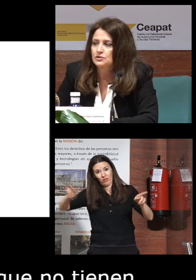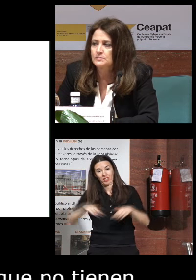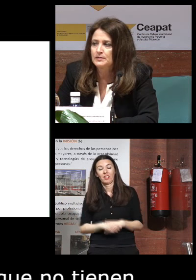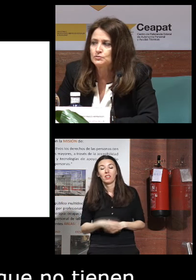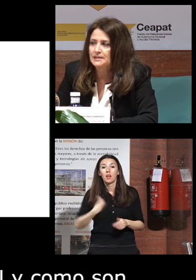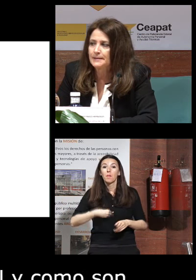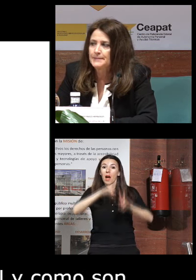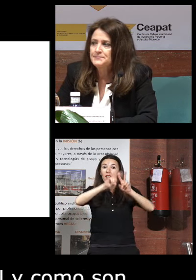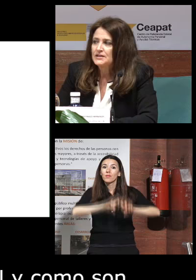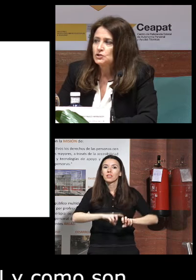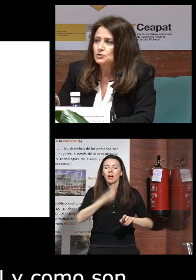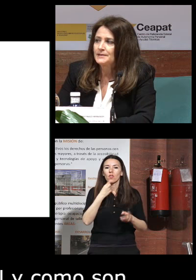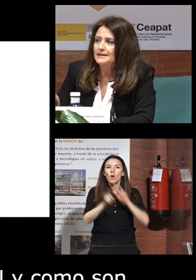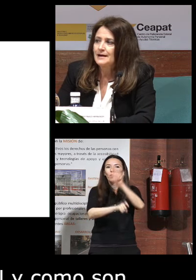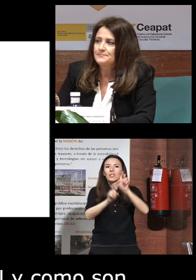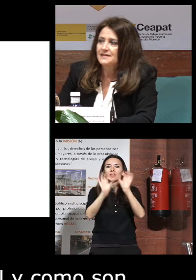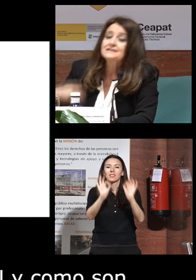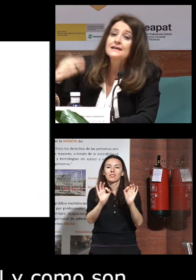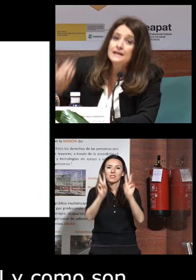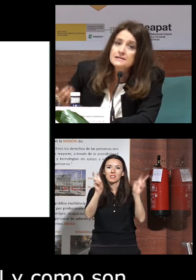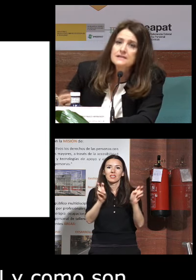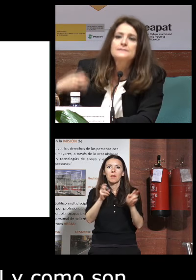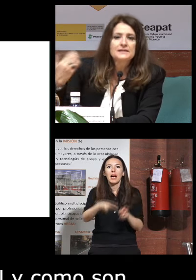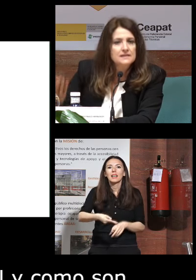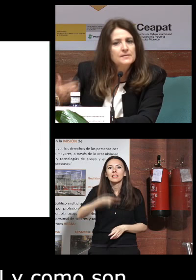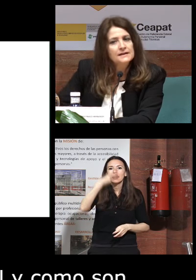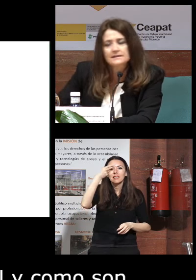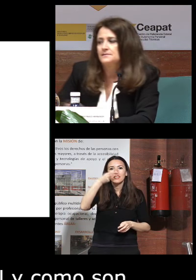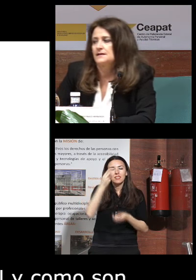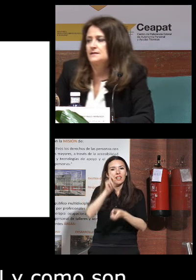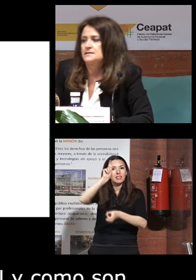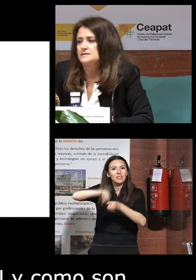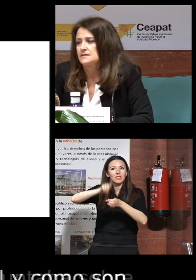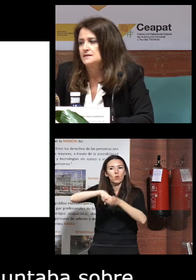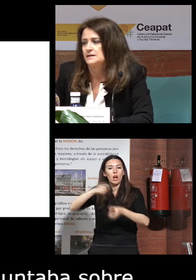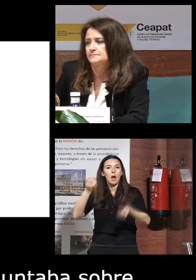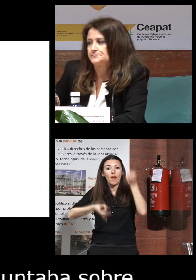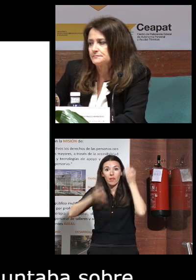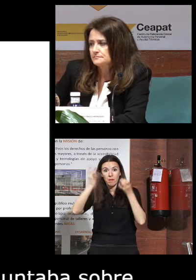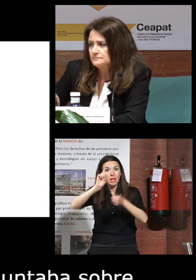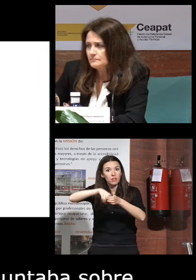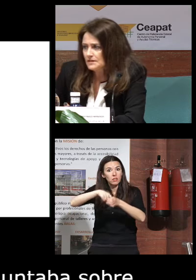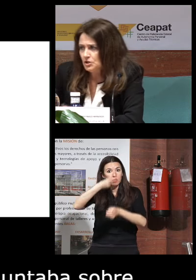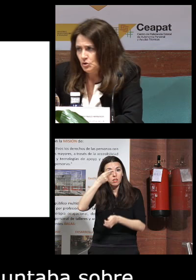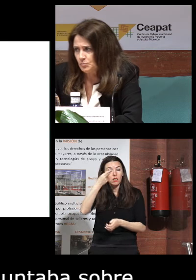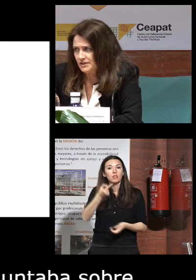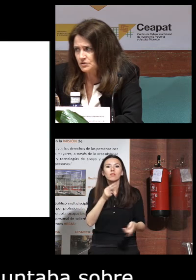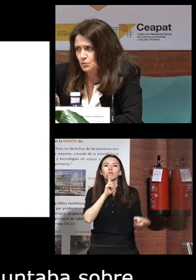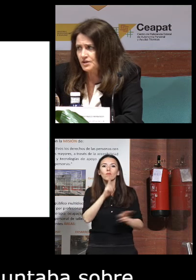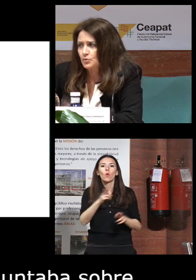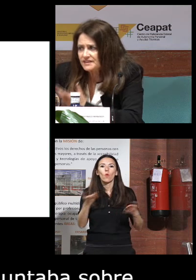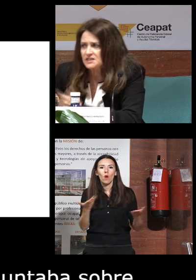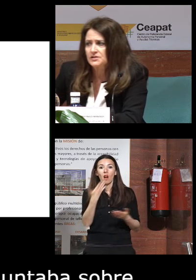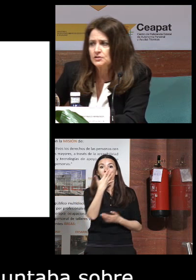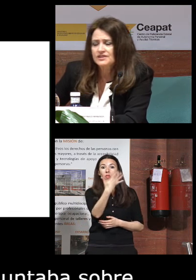investigación preguntaba sobre interés en participar en actividades y decían pues